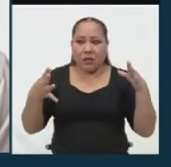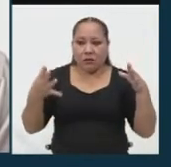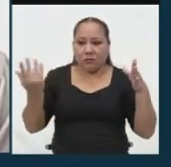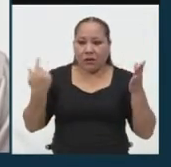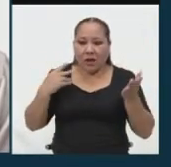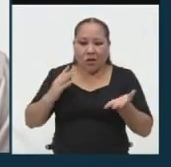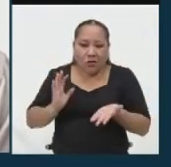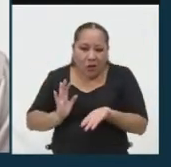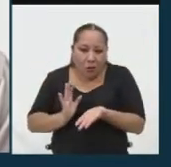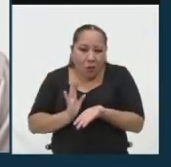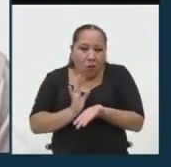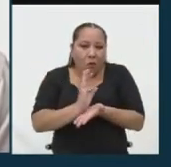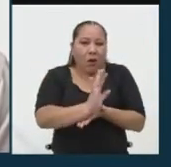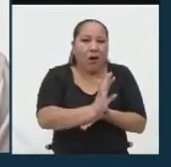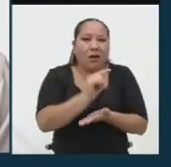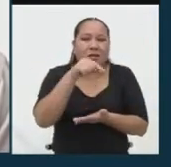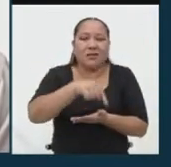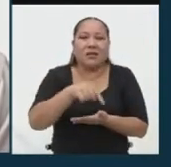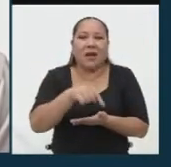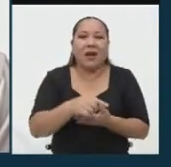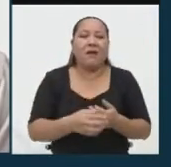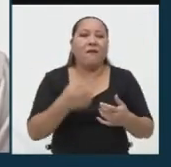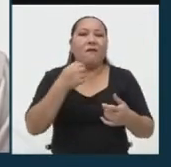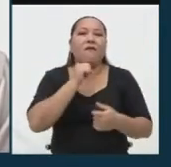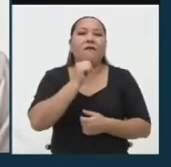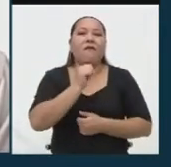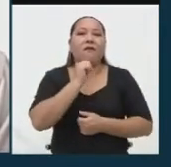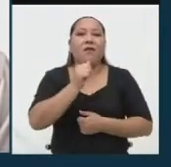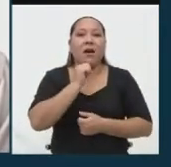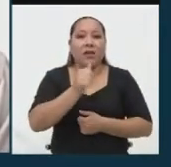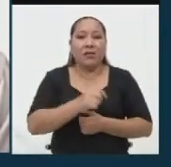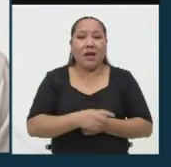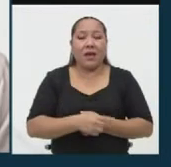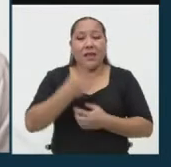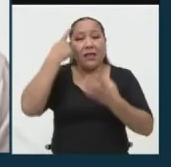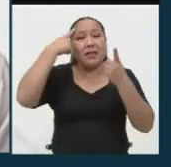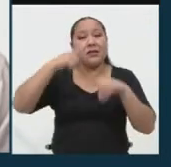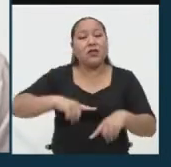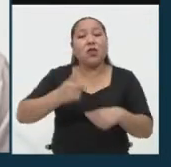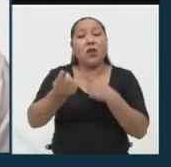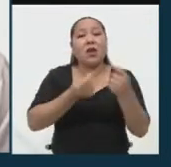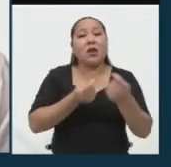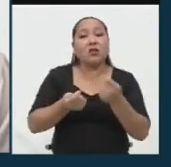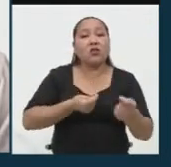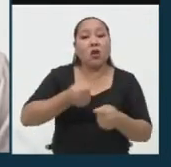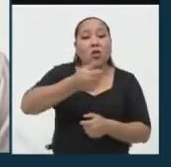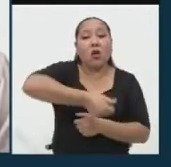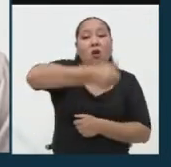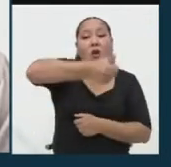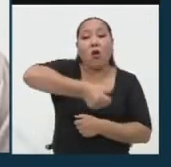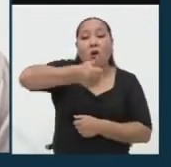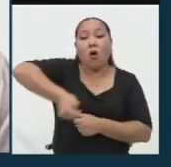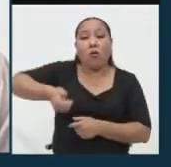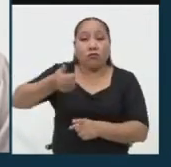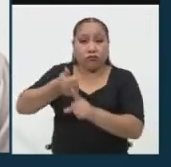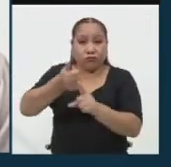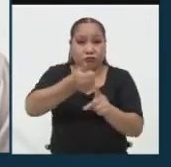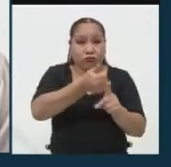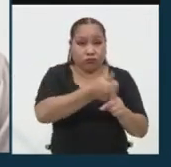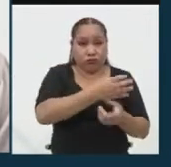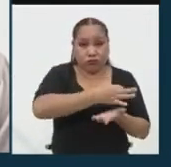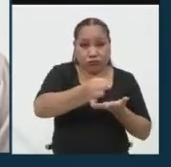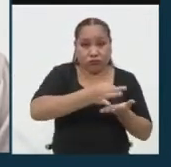empujado esta deficiencia de gobiernos anteriores. Por lo tanto, me comprometo